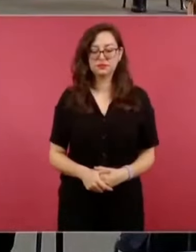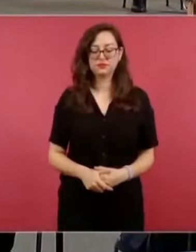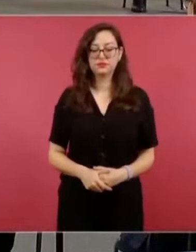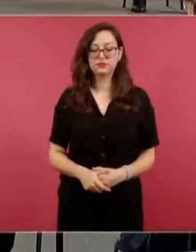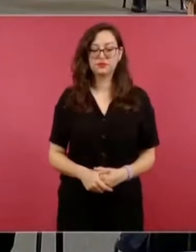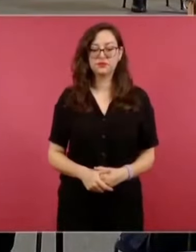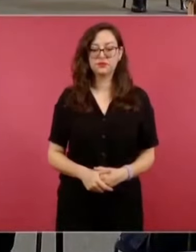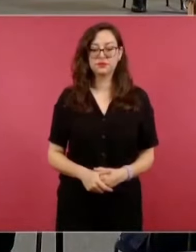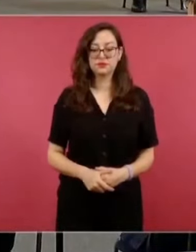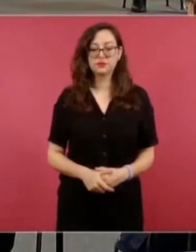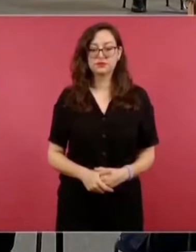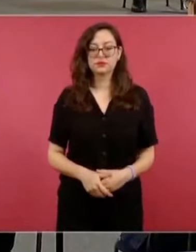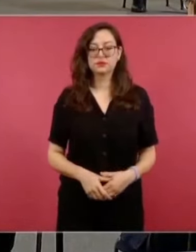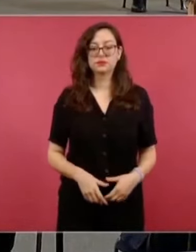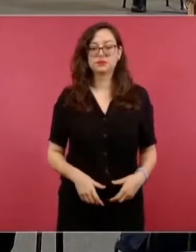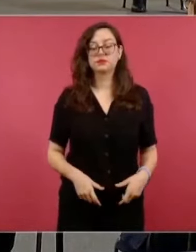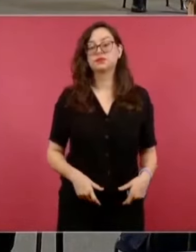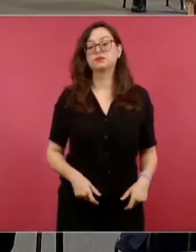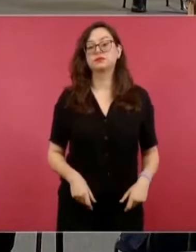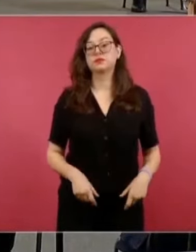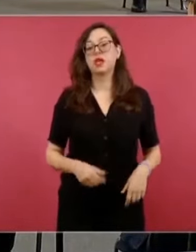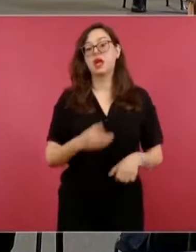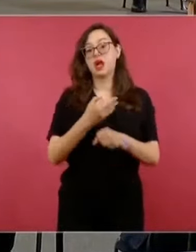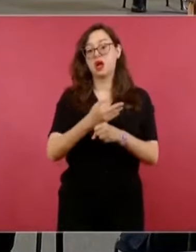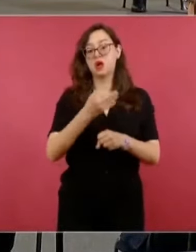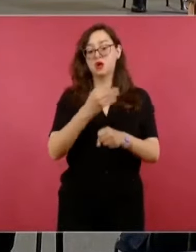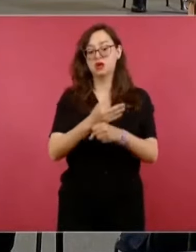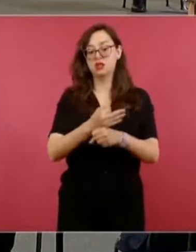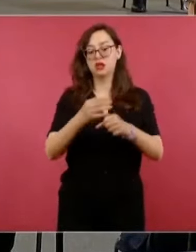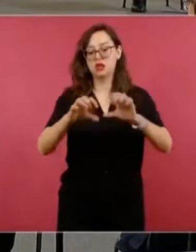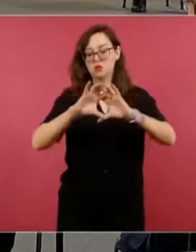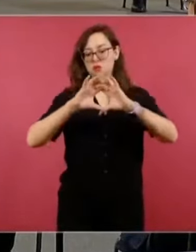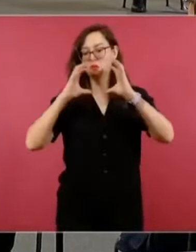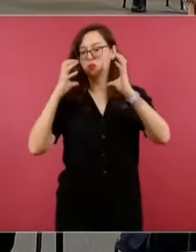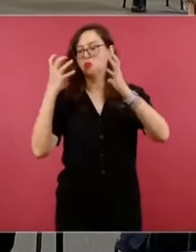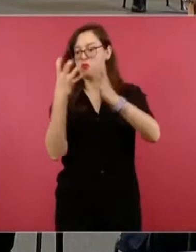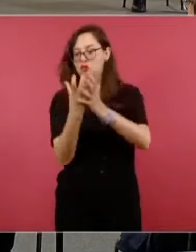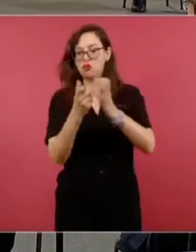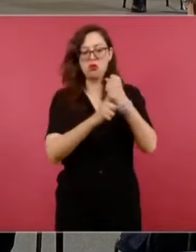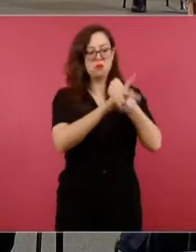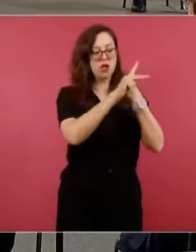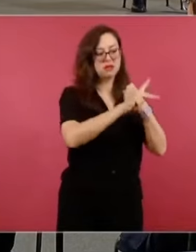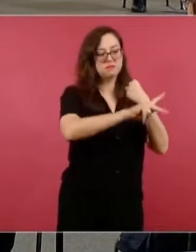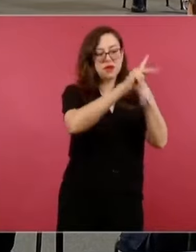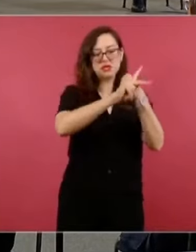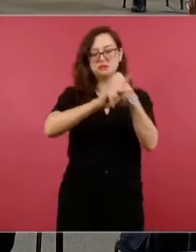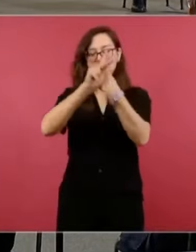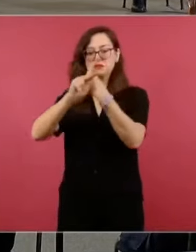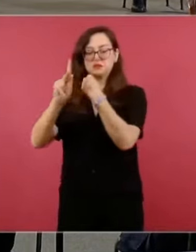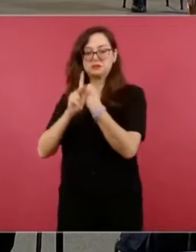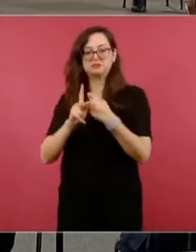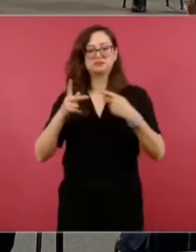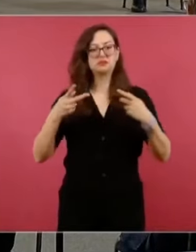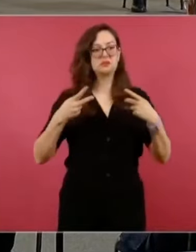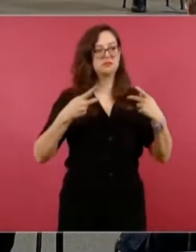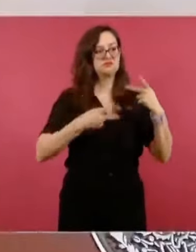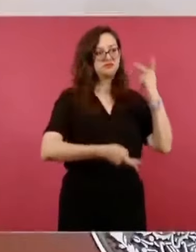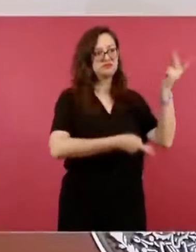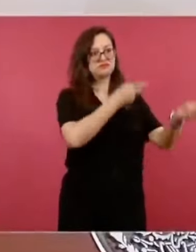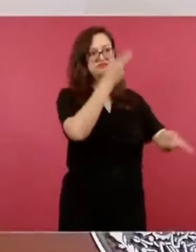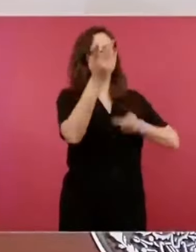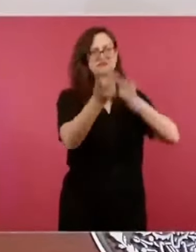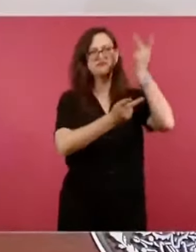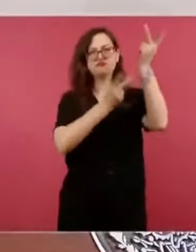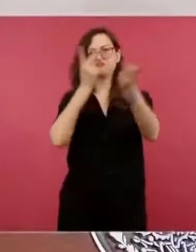Ahora estamos entre los países más felices del mundo, esto les